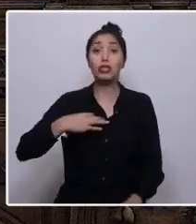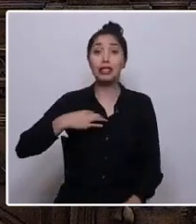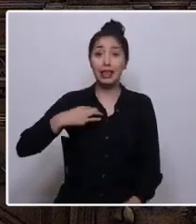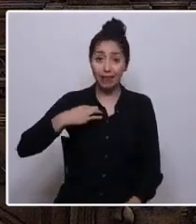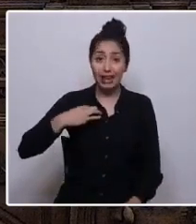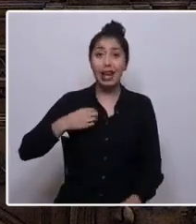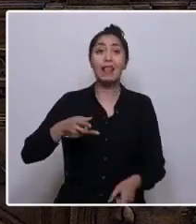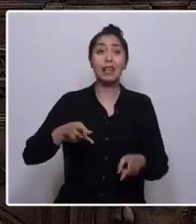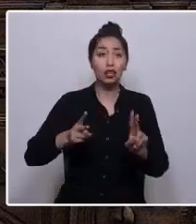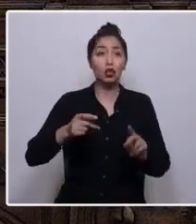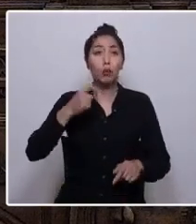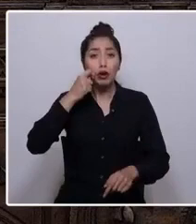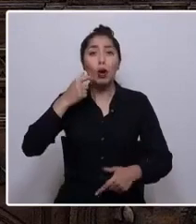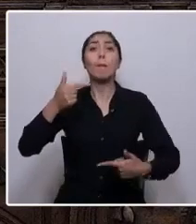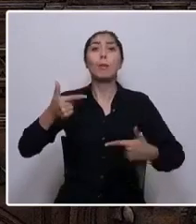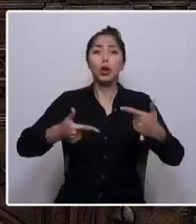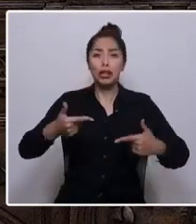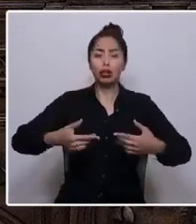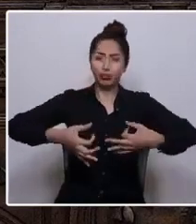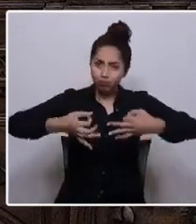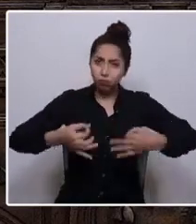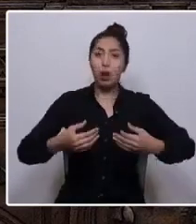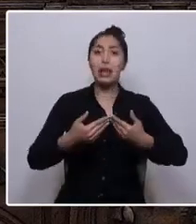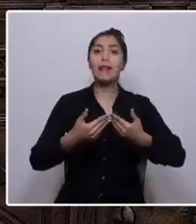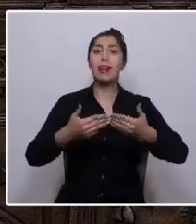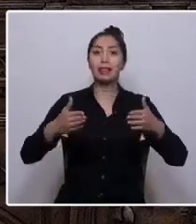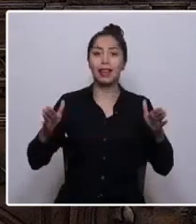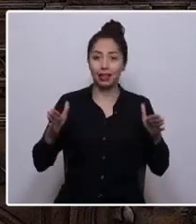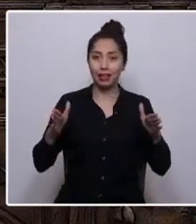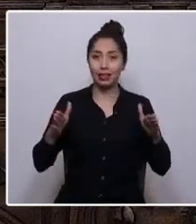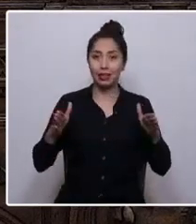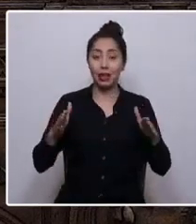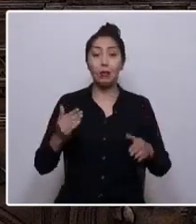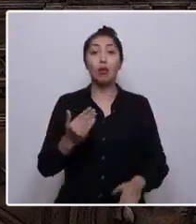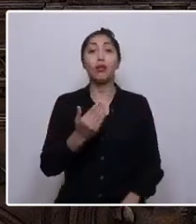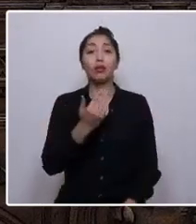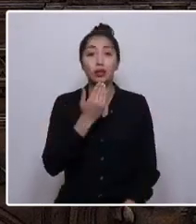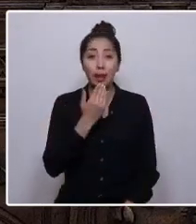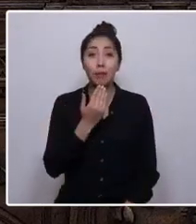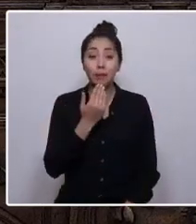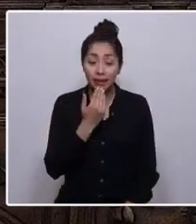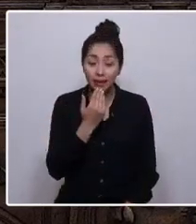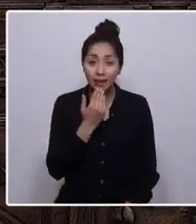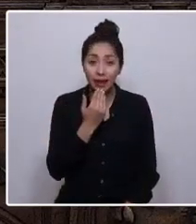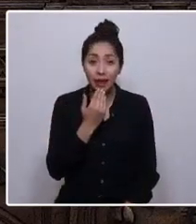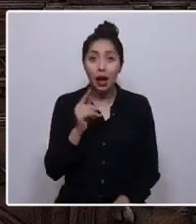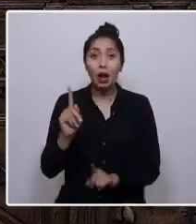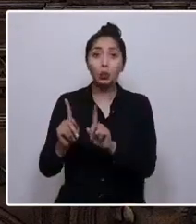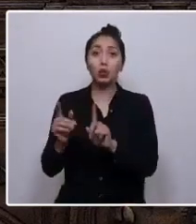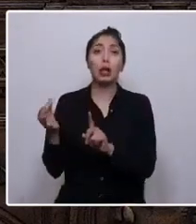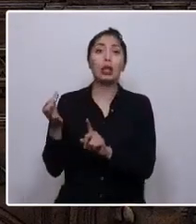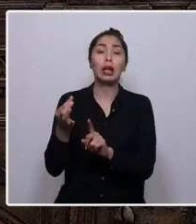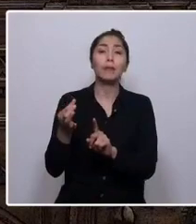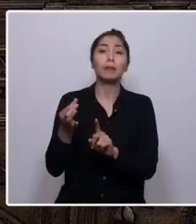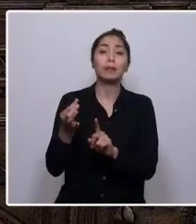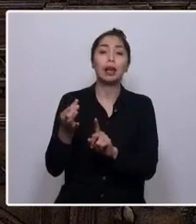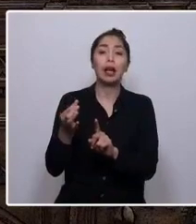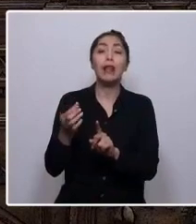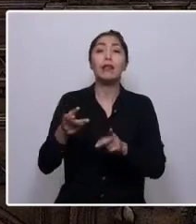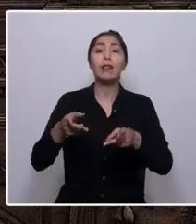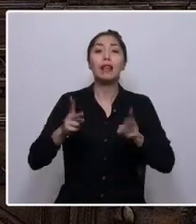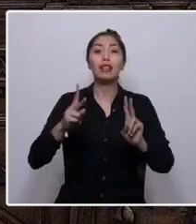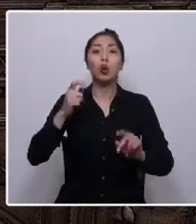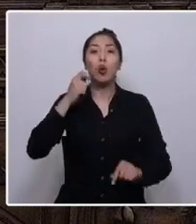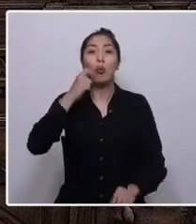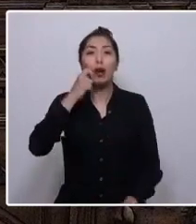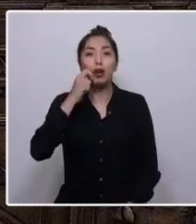aseguran la libertad. Pero también a los mal llamados derechos humanos de segunda generación.